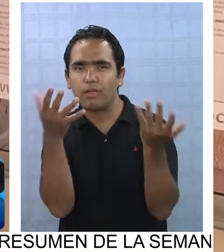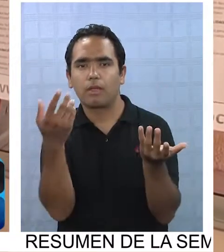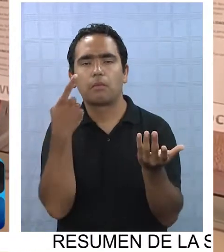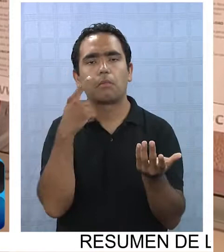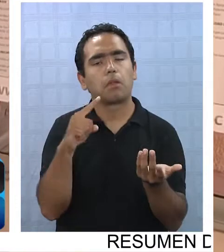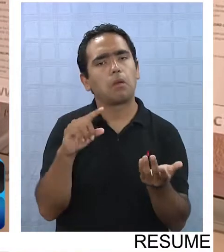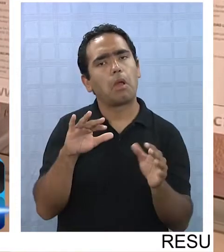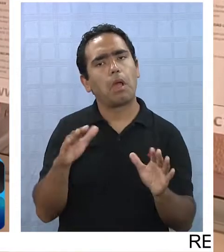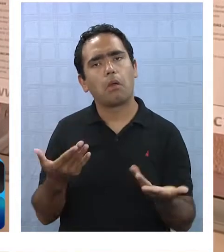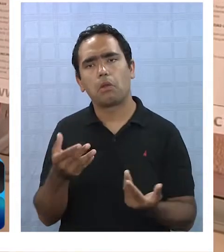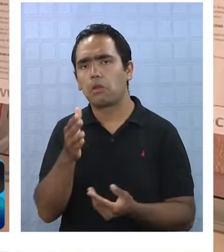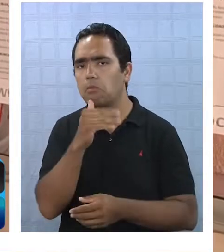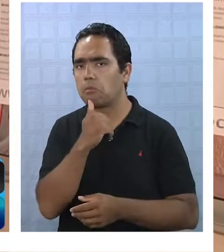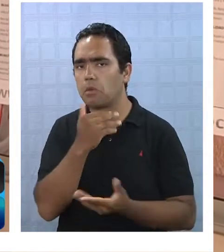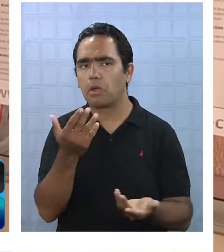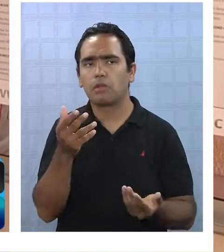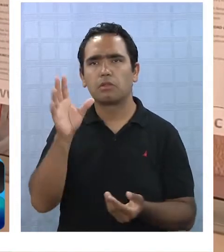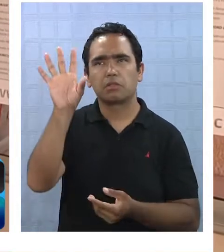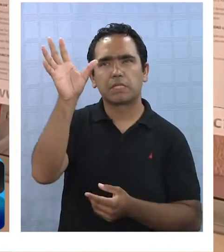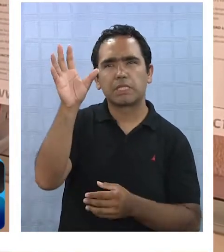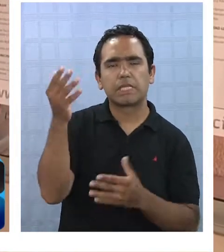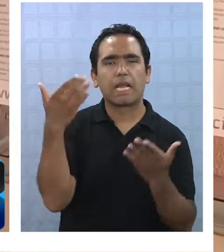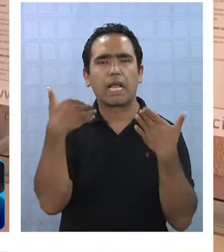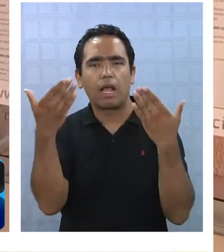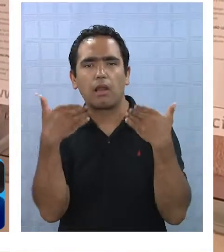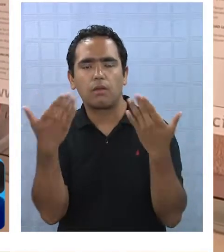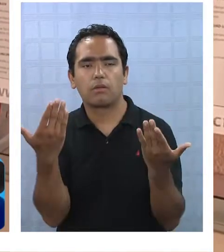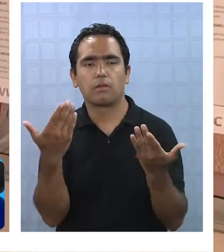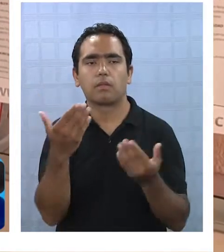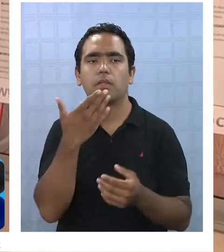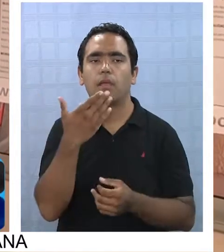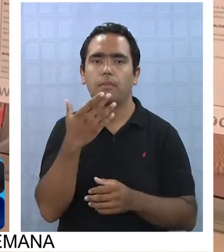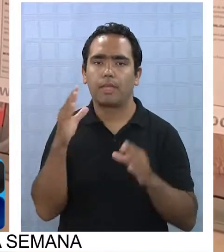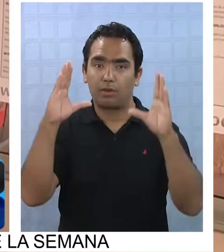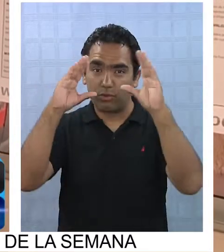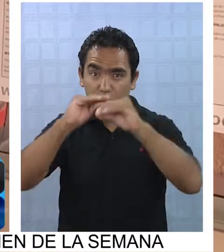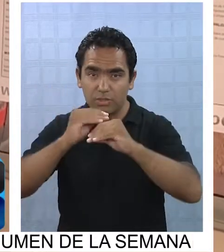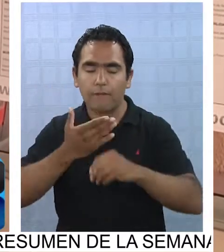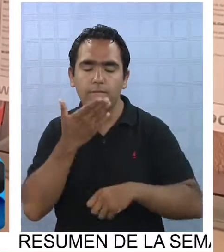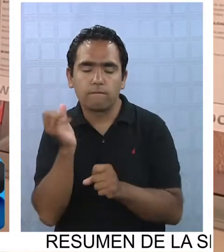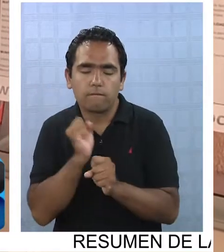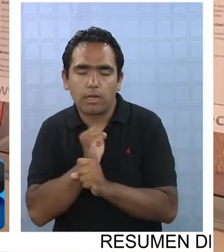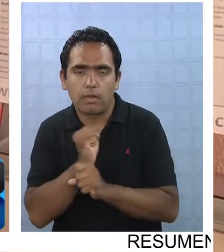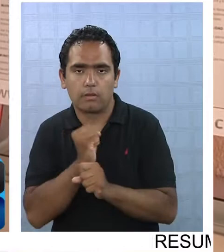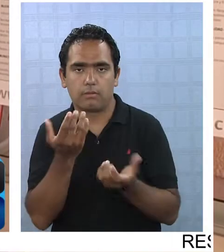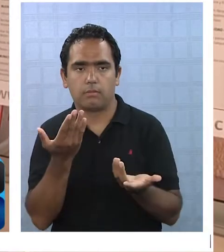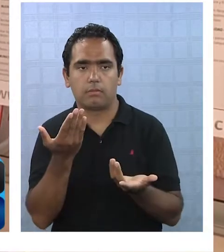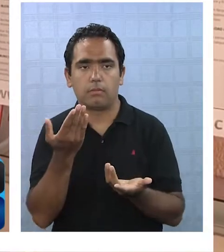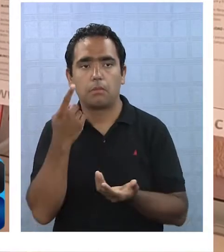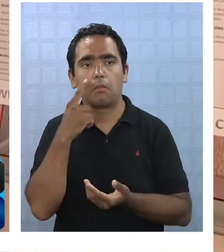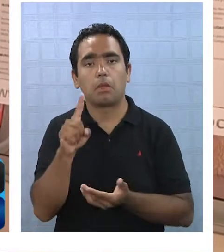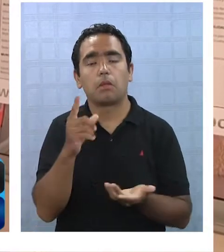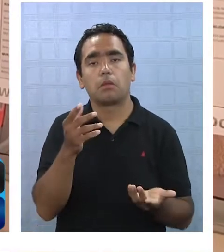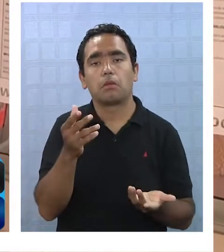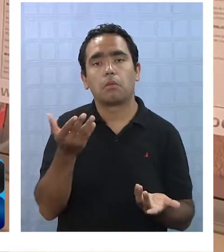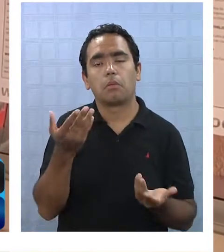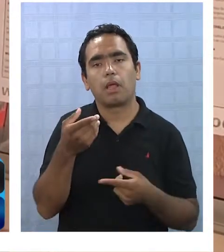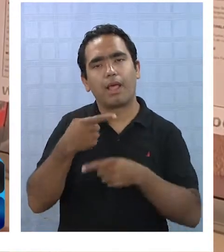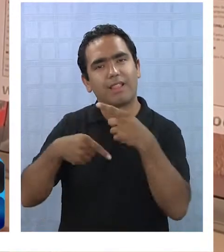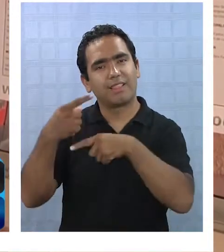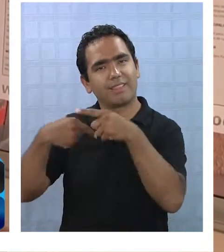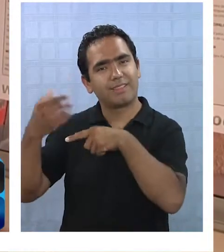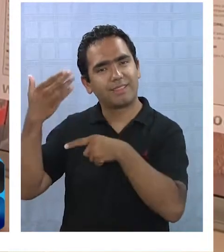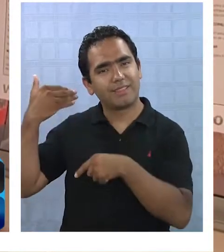llovía, pero ahora está haciendo mucha calor y mucho frío en la noche. Pero nuestros ancestros